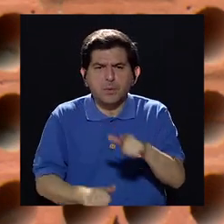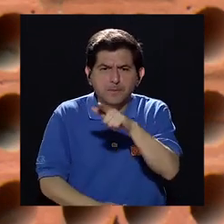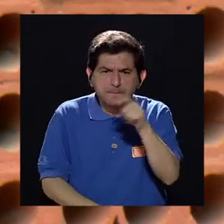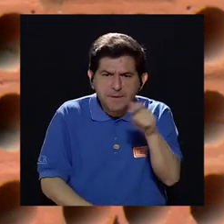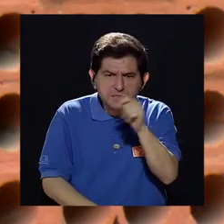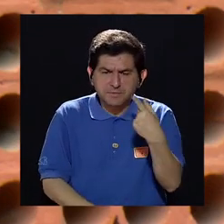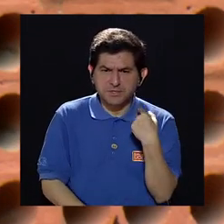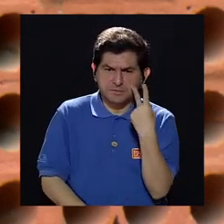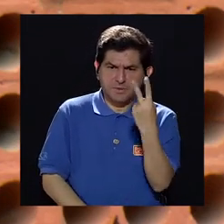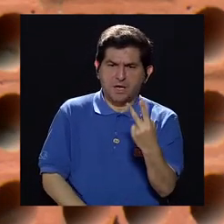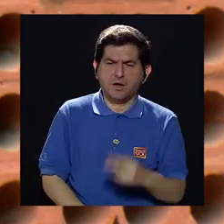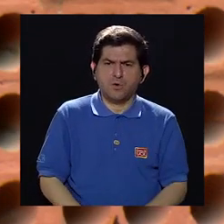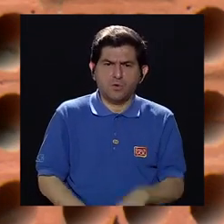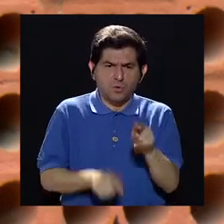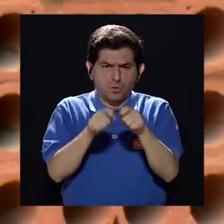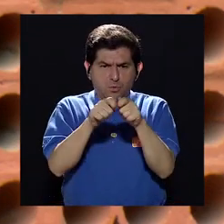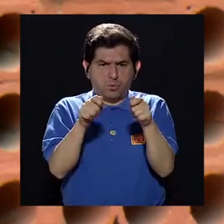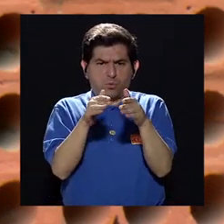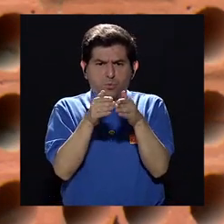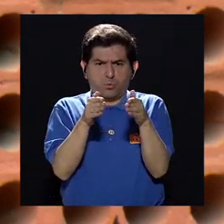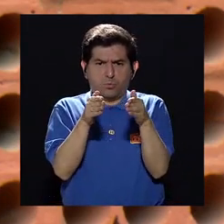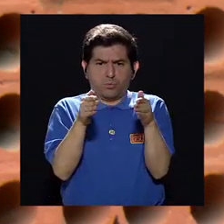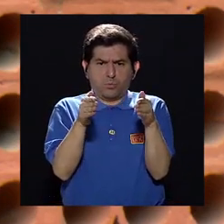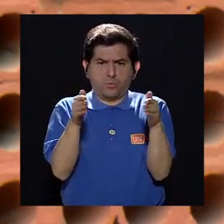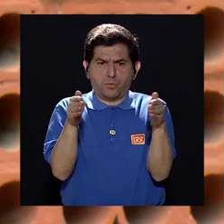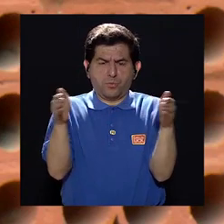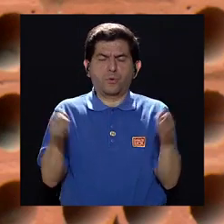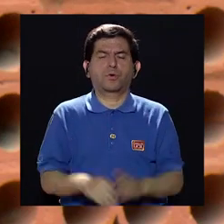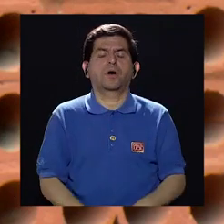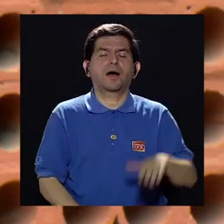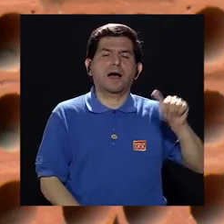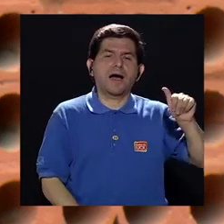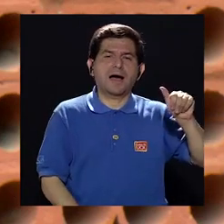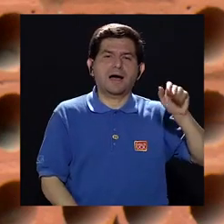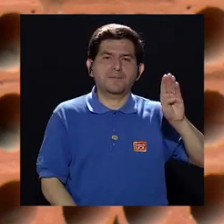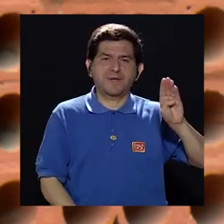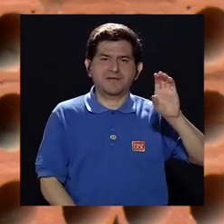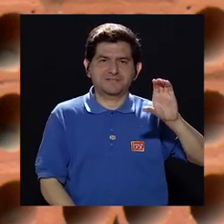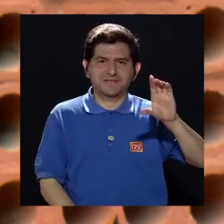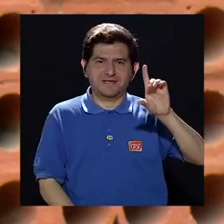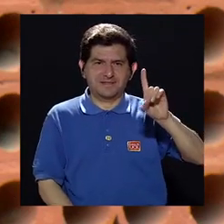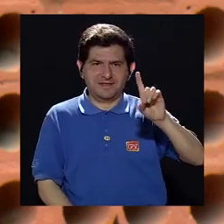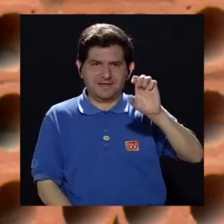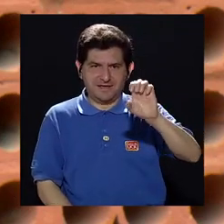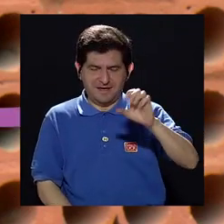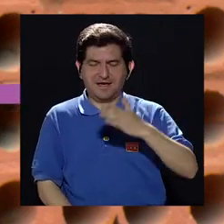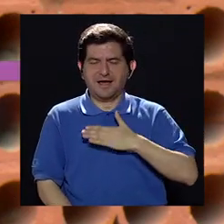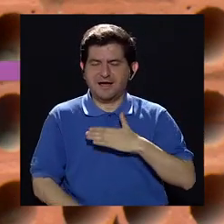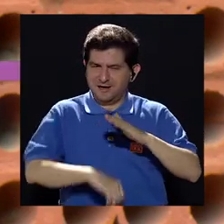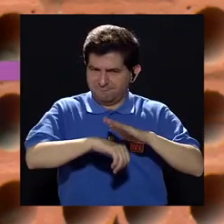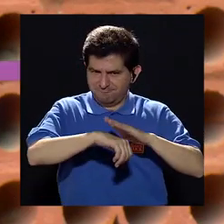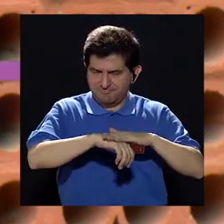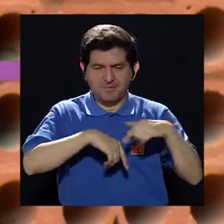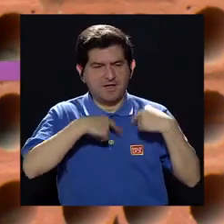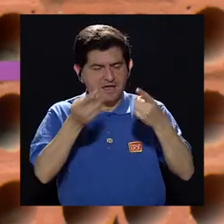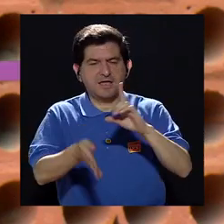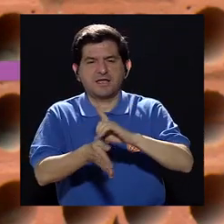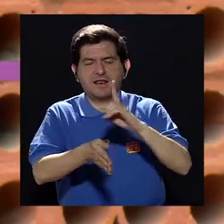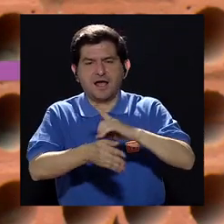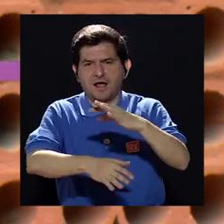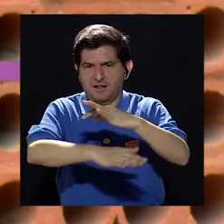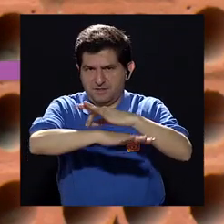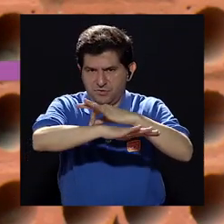que todos los meses yo lo veo más grande, más grande, más grande, pues ese ABCDE es lo que me tiene que hacer a mí ir al